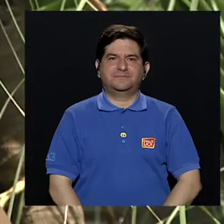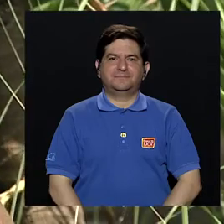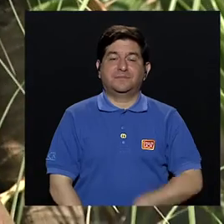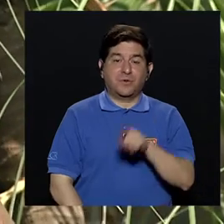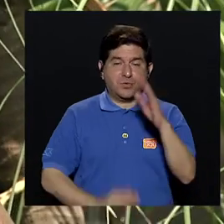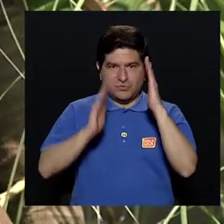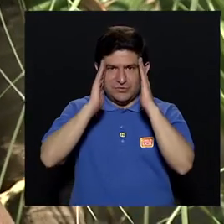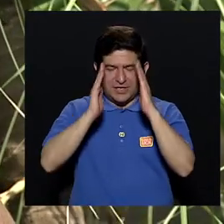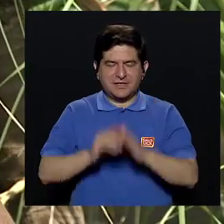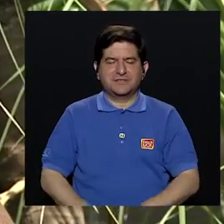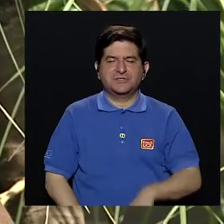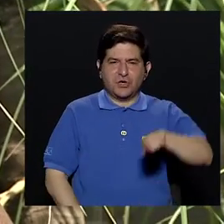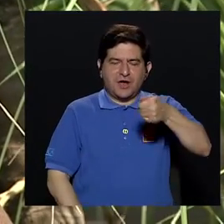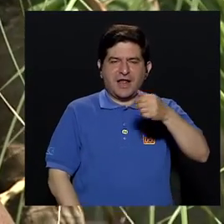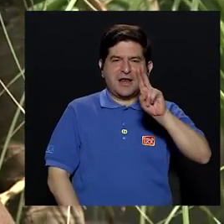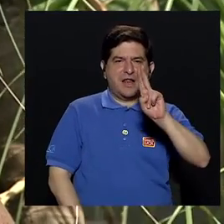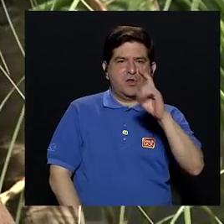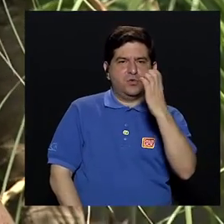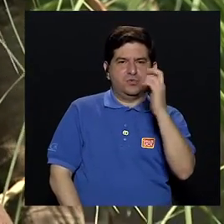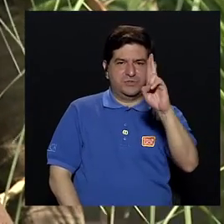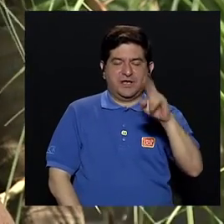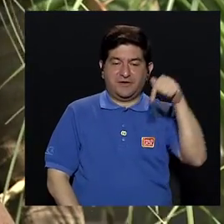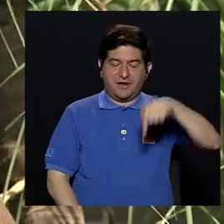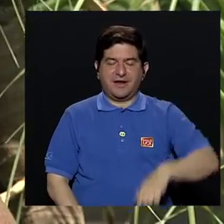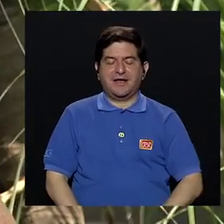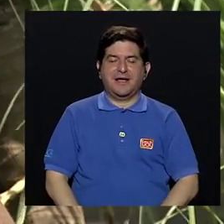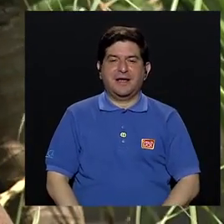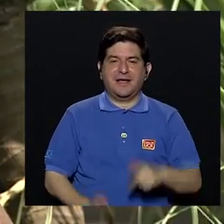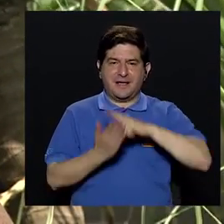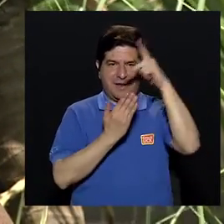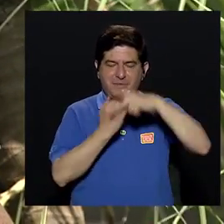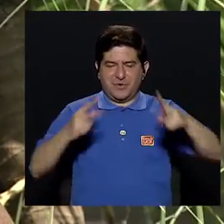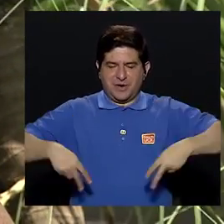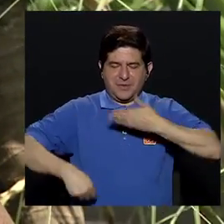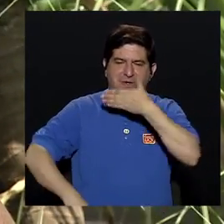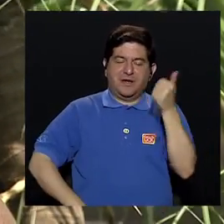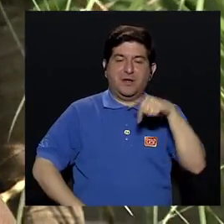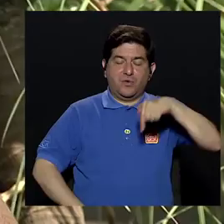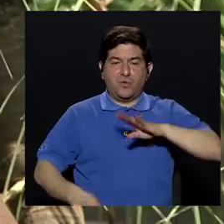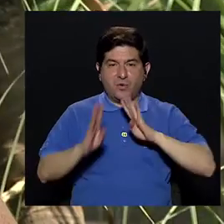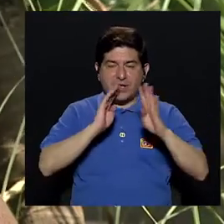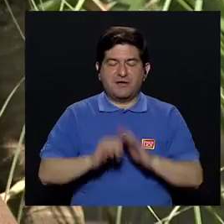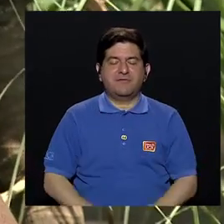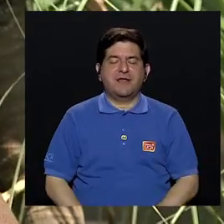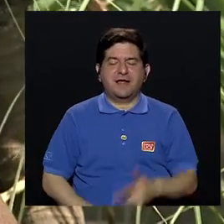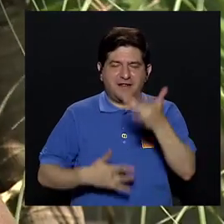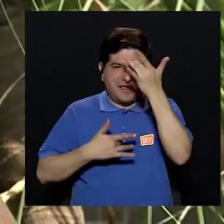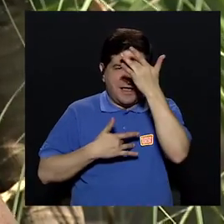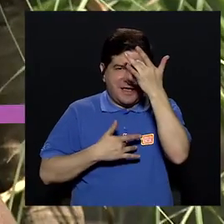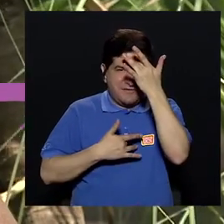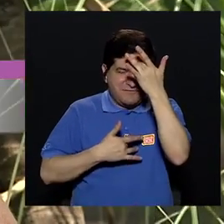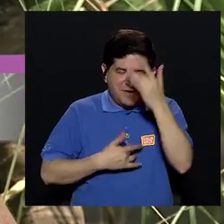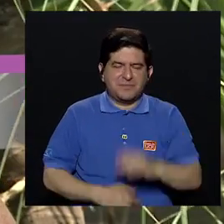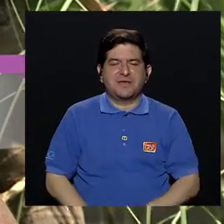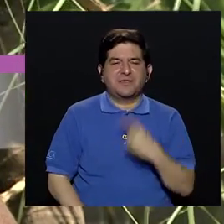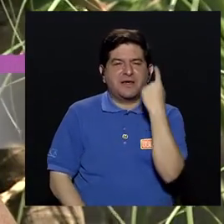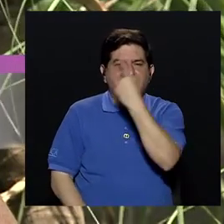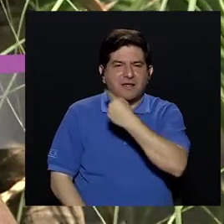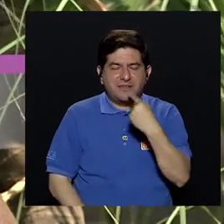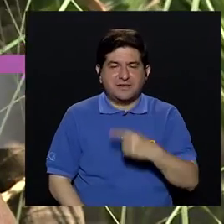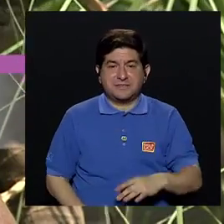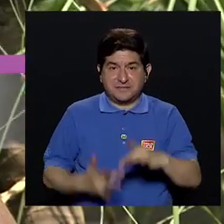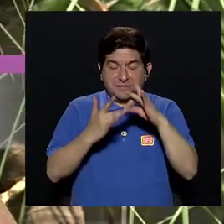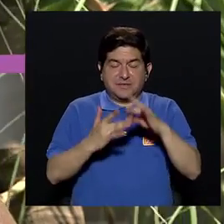Usted está en sintonía de su canal UCR, Somos Vivir Mejor, y hoy estamos hablando de las enfermedades bucodentales, específicamente el labio